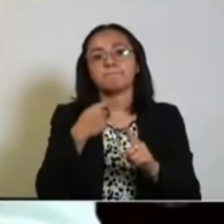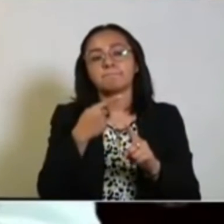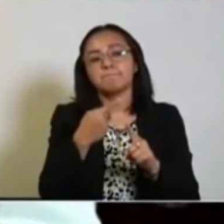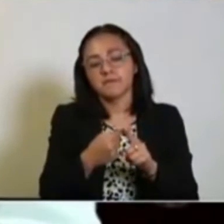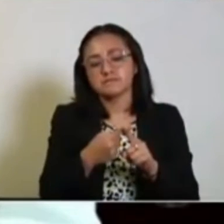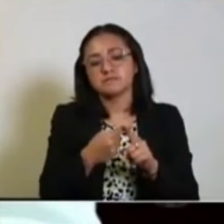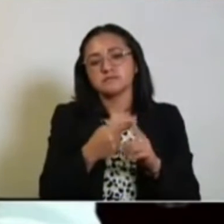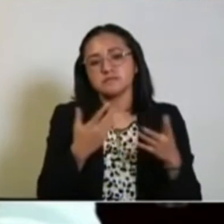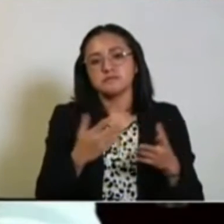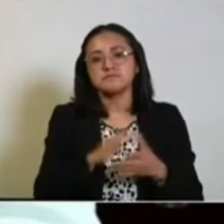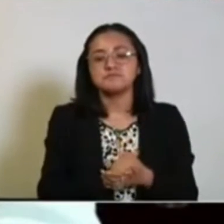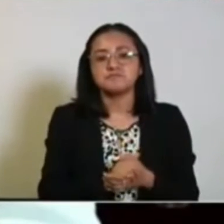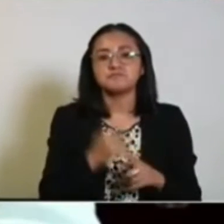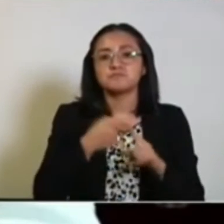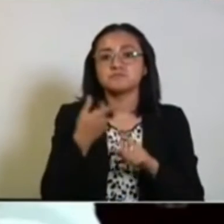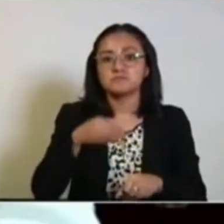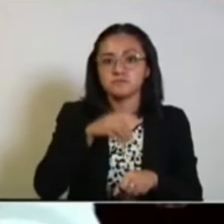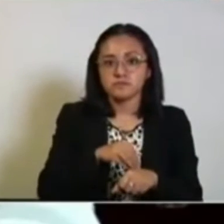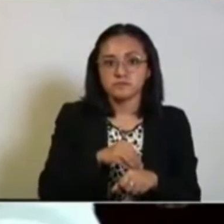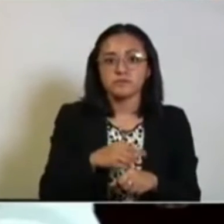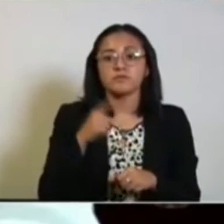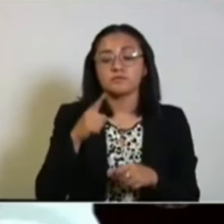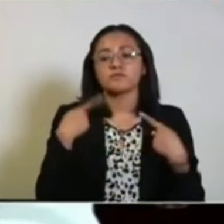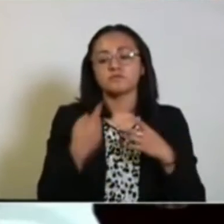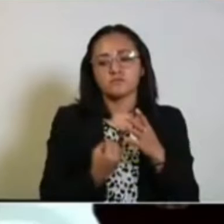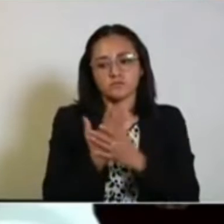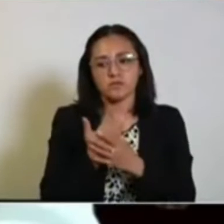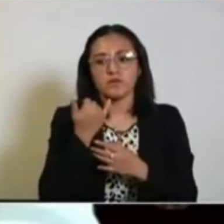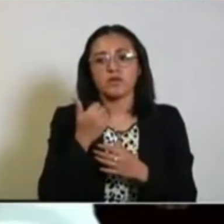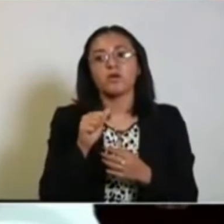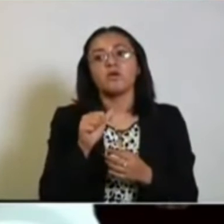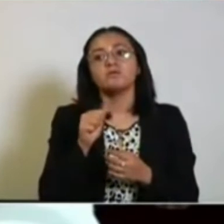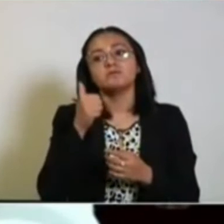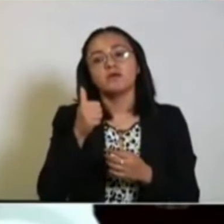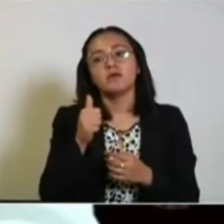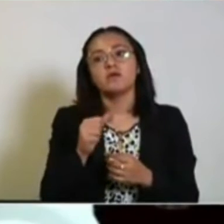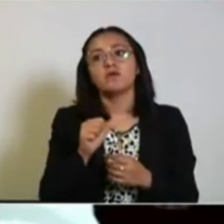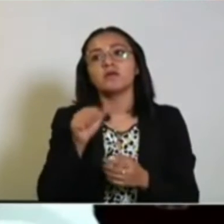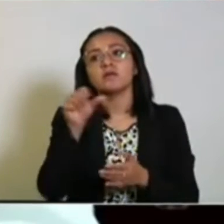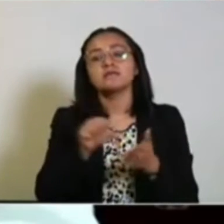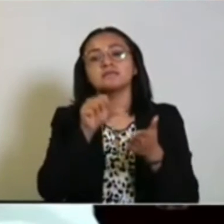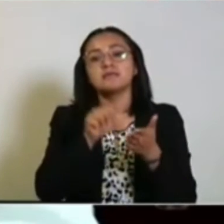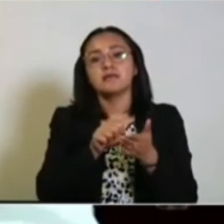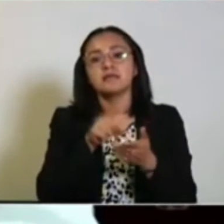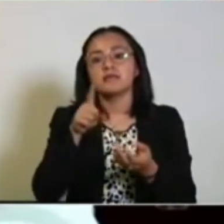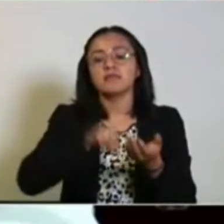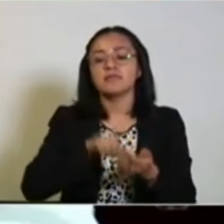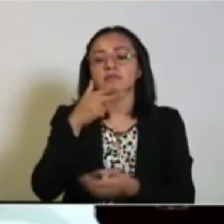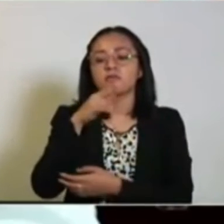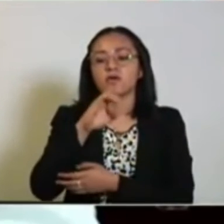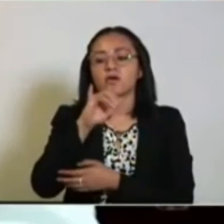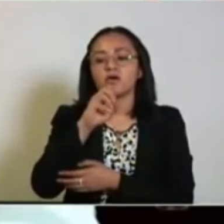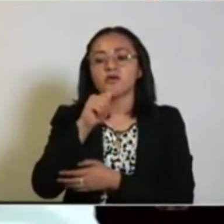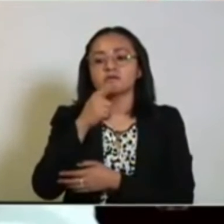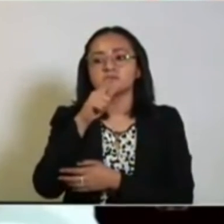más que se suman, uno de nuevo ingreso y seis originarios del centro penitenciario de Huevochino.